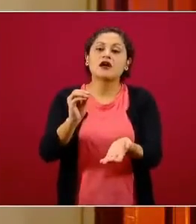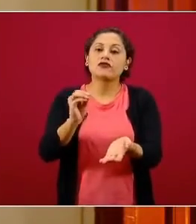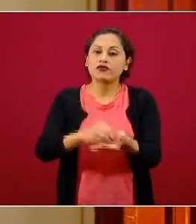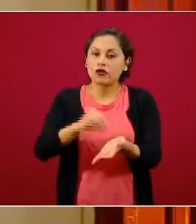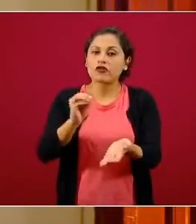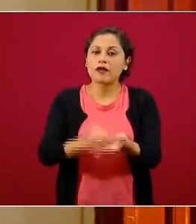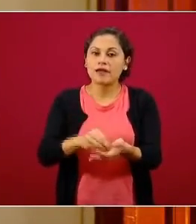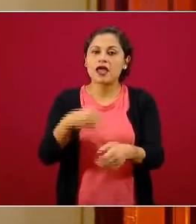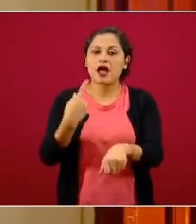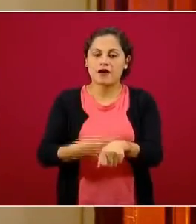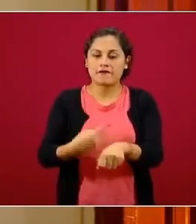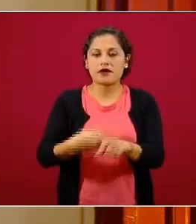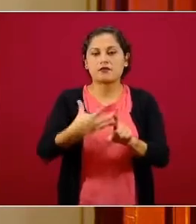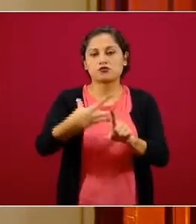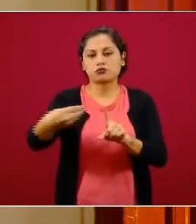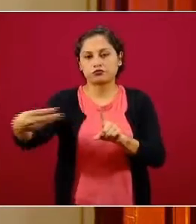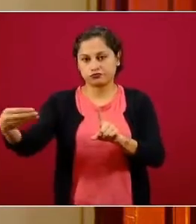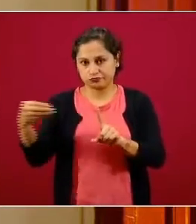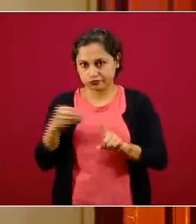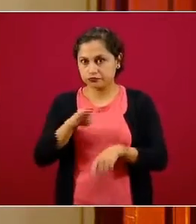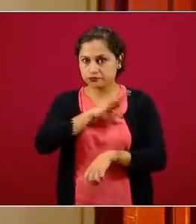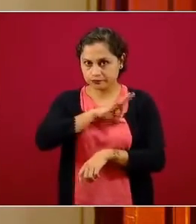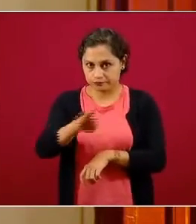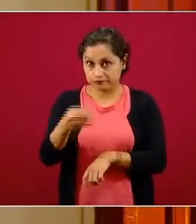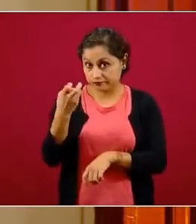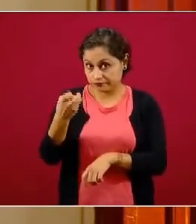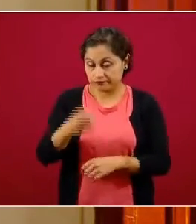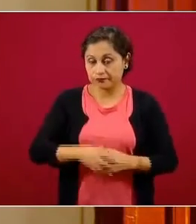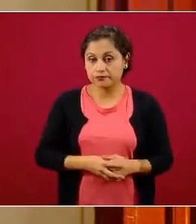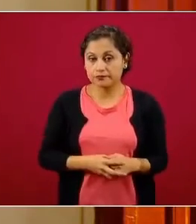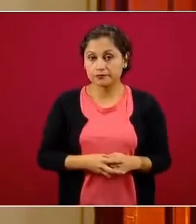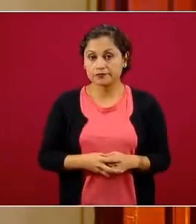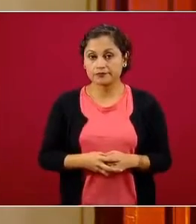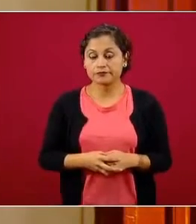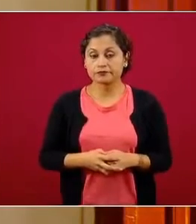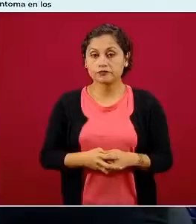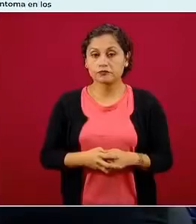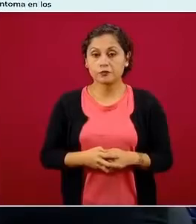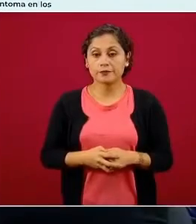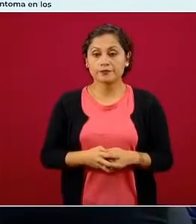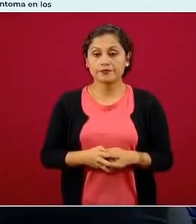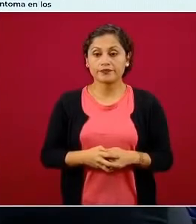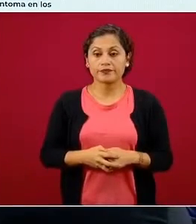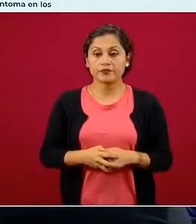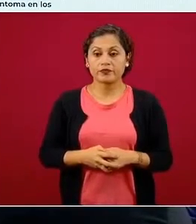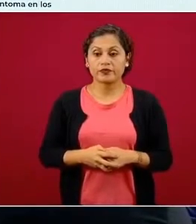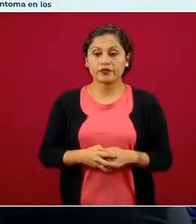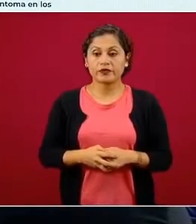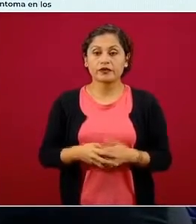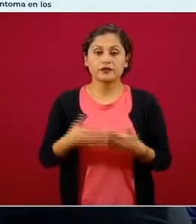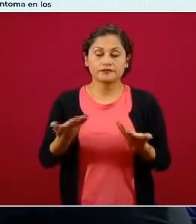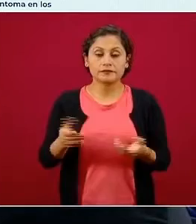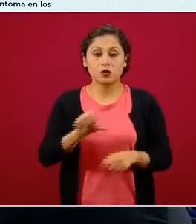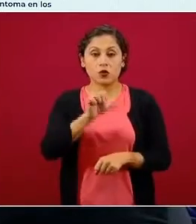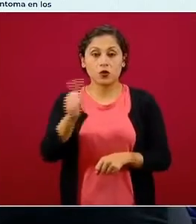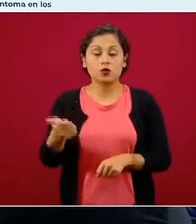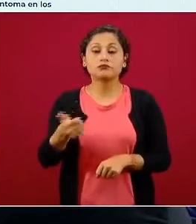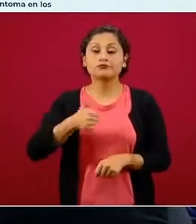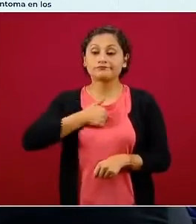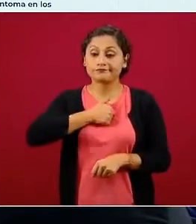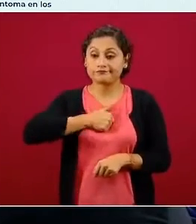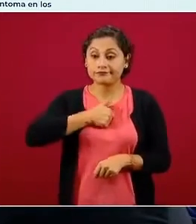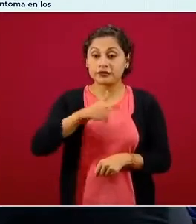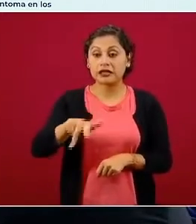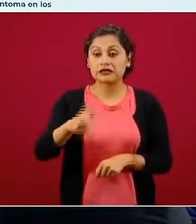puede todavía continuar transmitiéndose en el país. Así también, lamentablemente, 13 mil